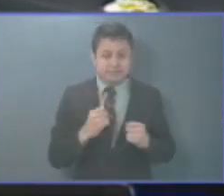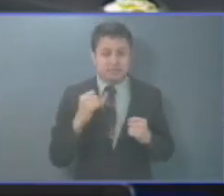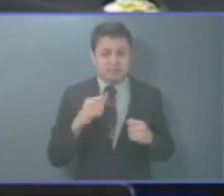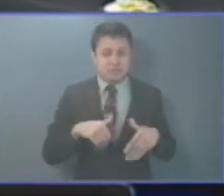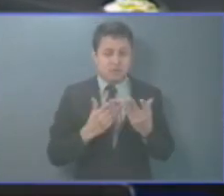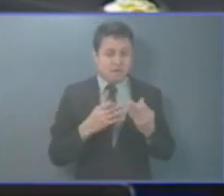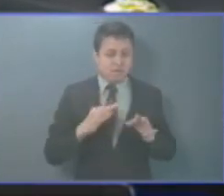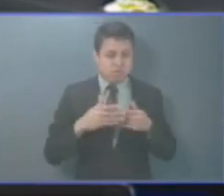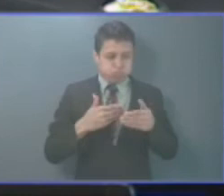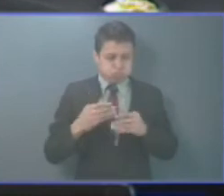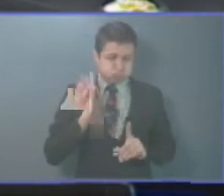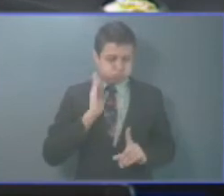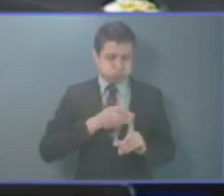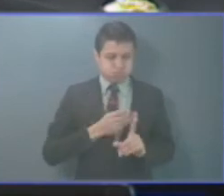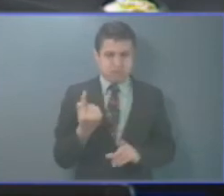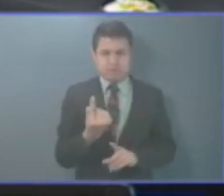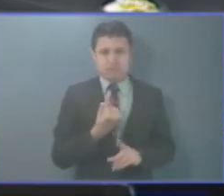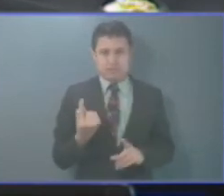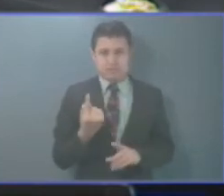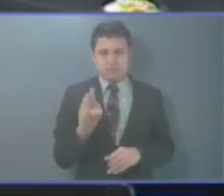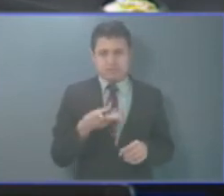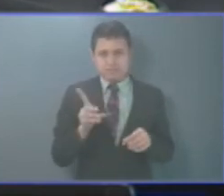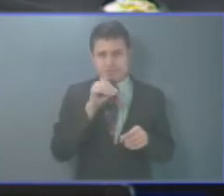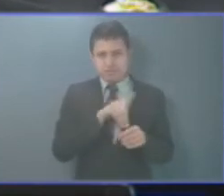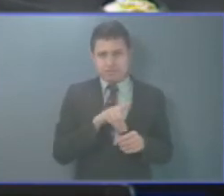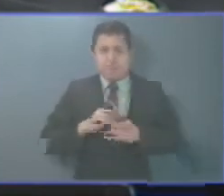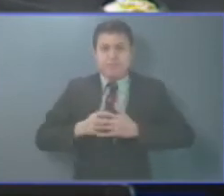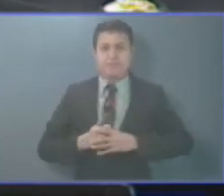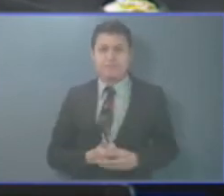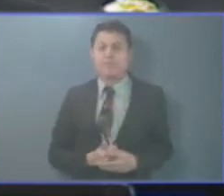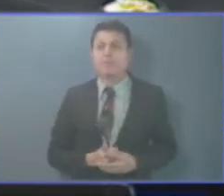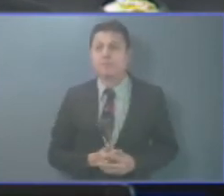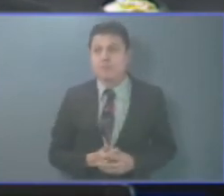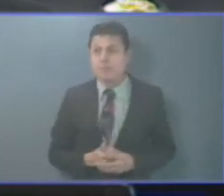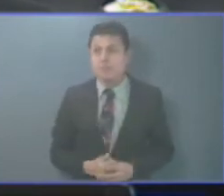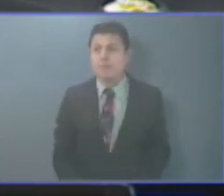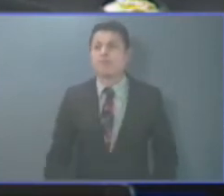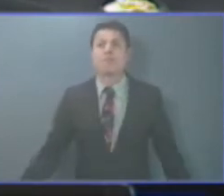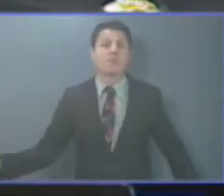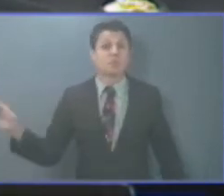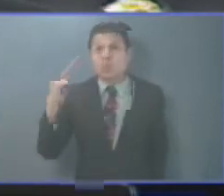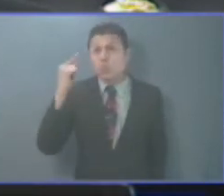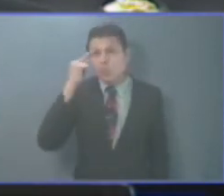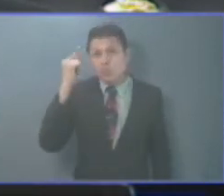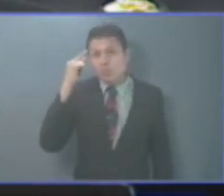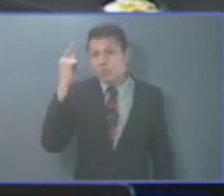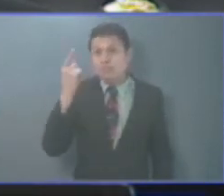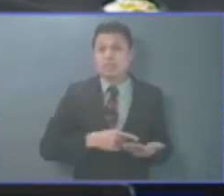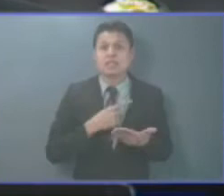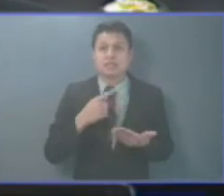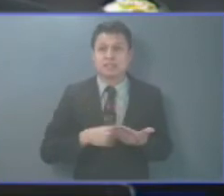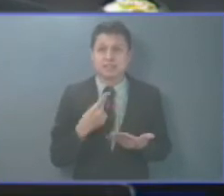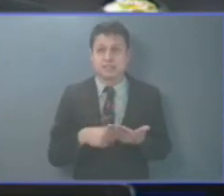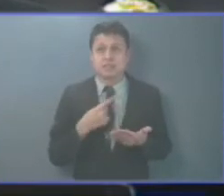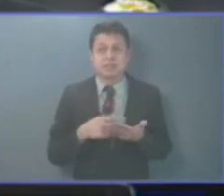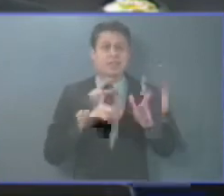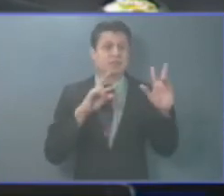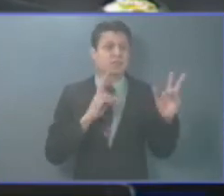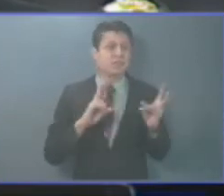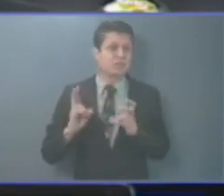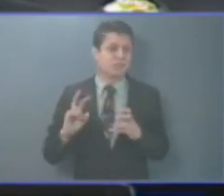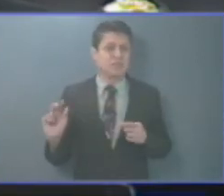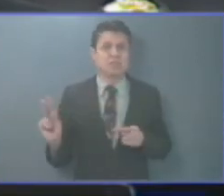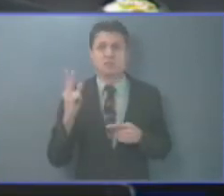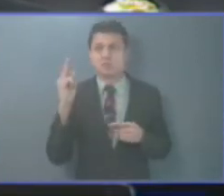como destinatarios a las personas con discapacidad. No se consideran muchas veces las afecciones